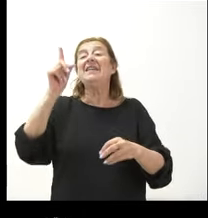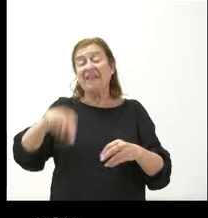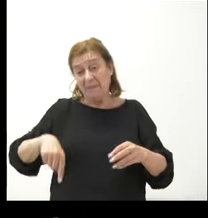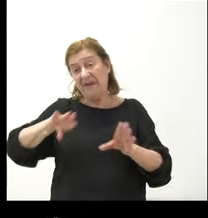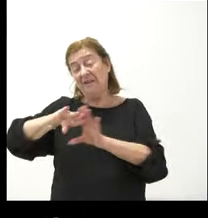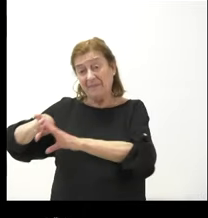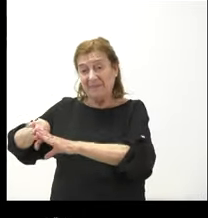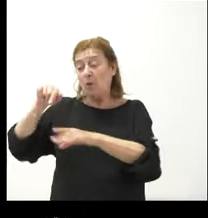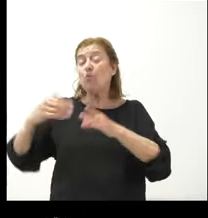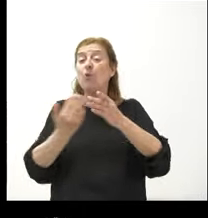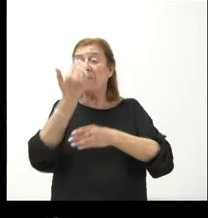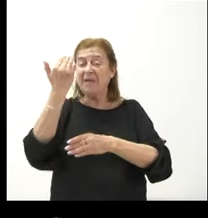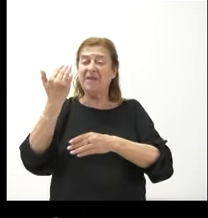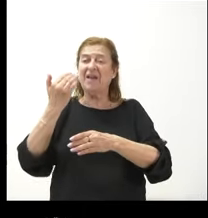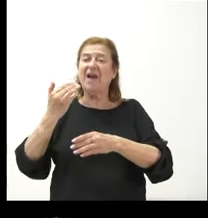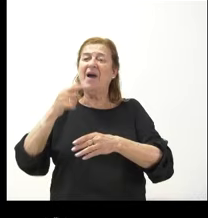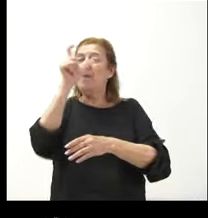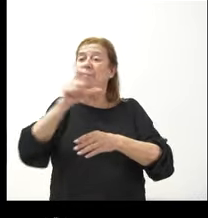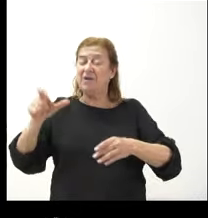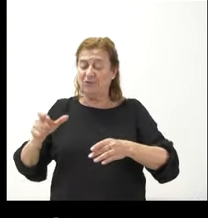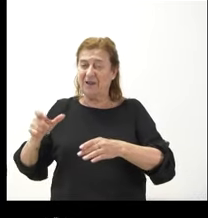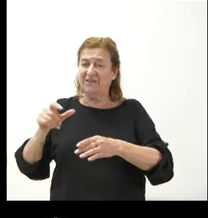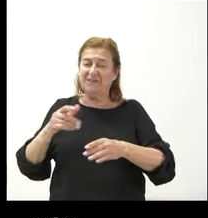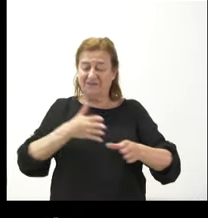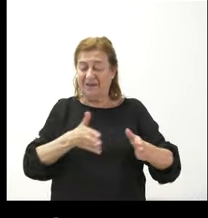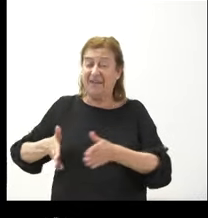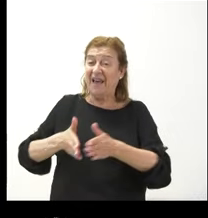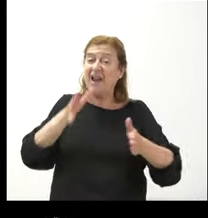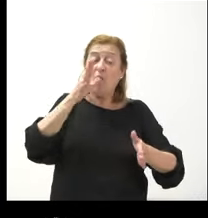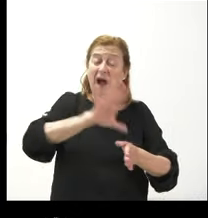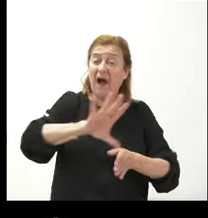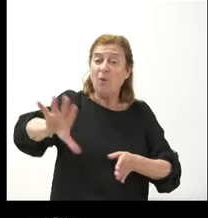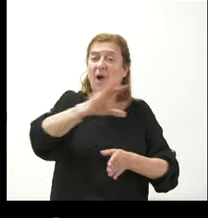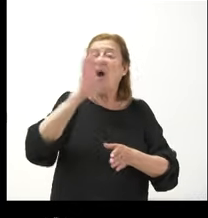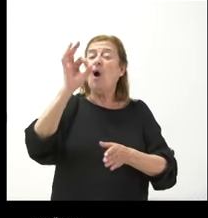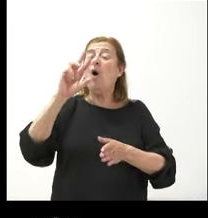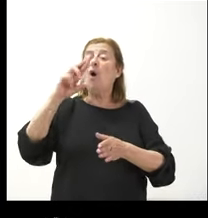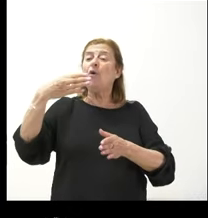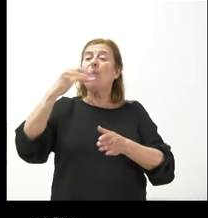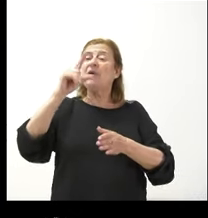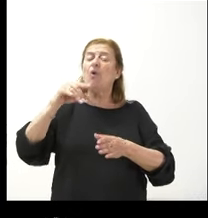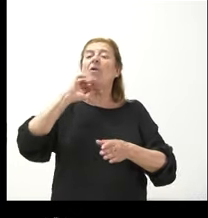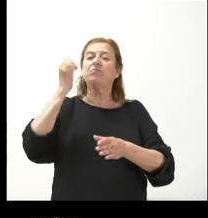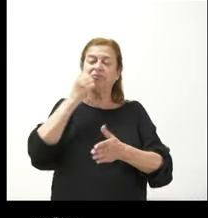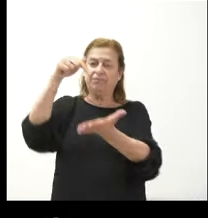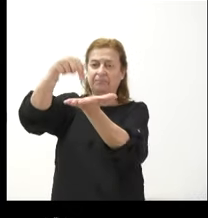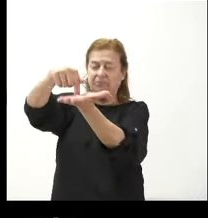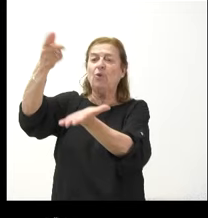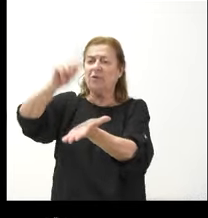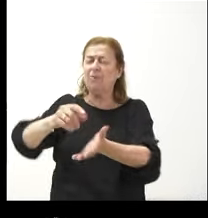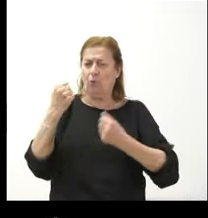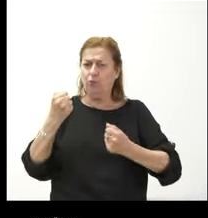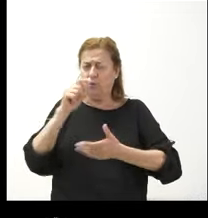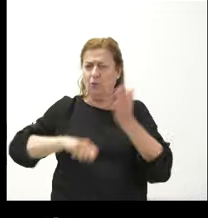esta misma mañana los regantes dependientes vamos del sistema del órbigo han vuelto a reclamar y con dureza la